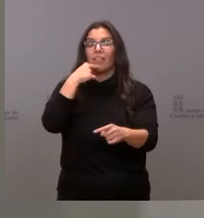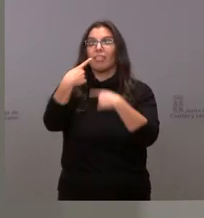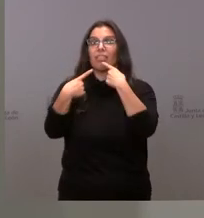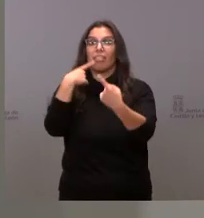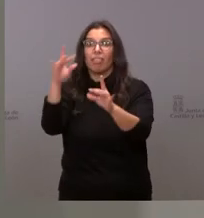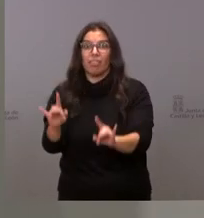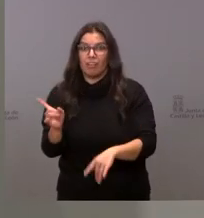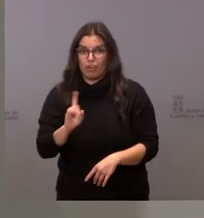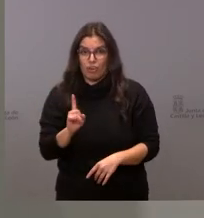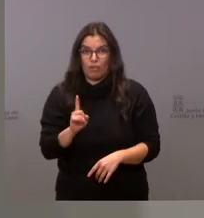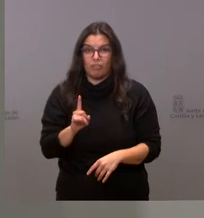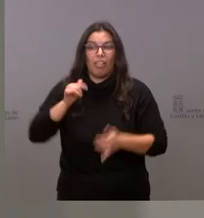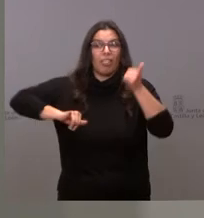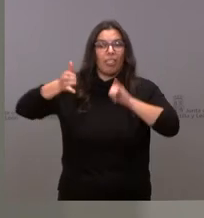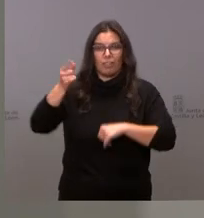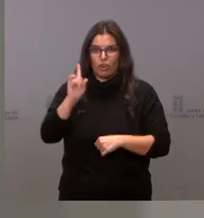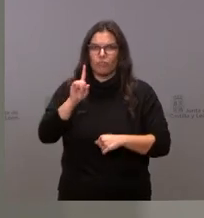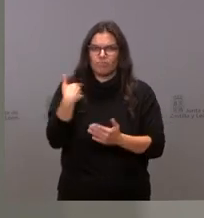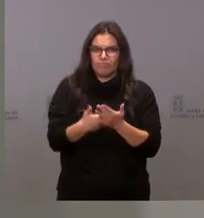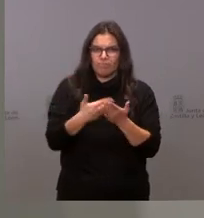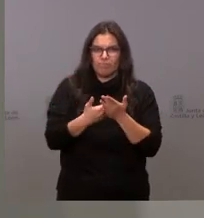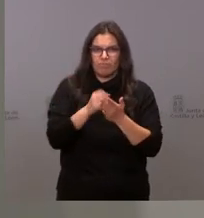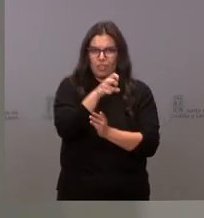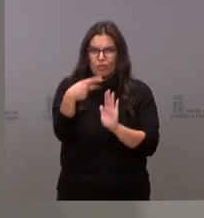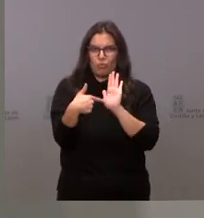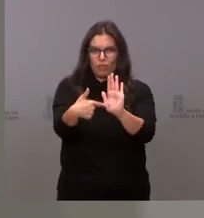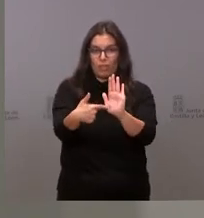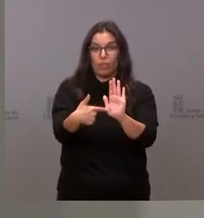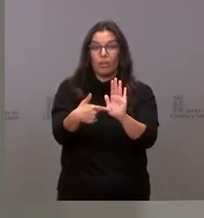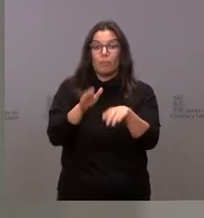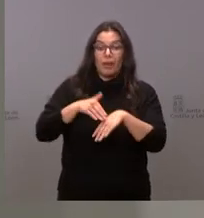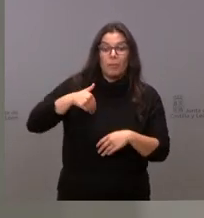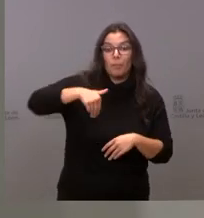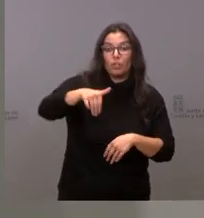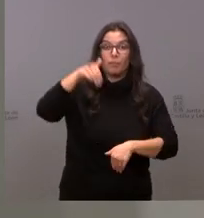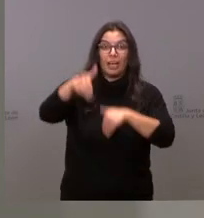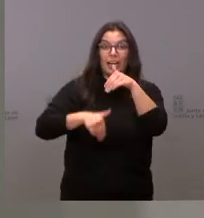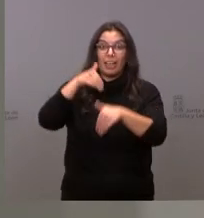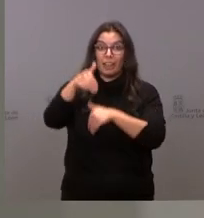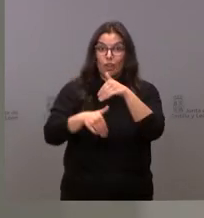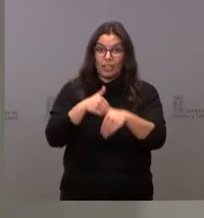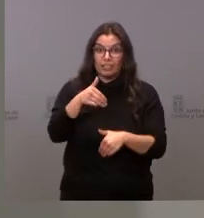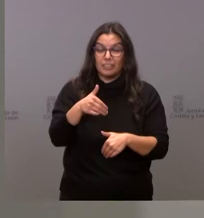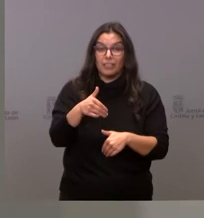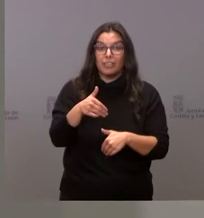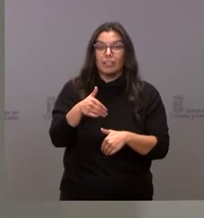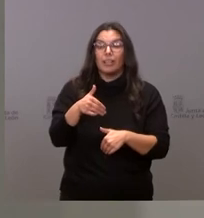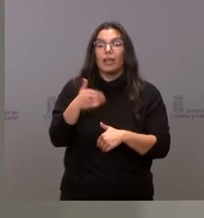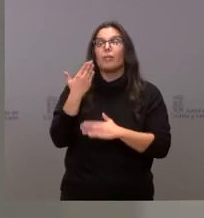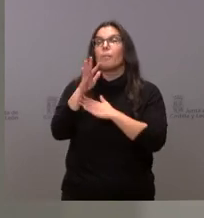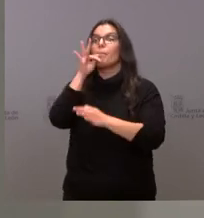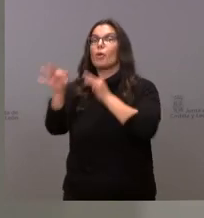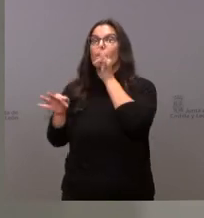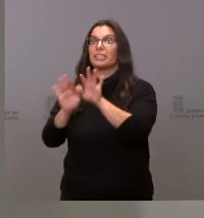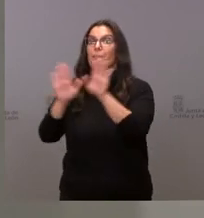con demagogia sino con resultados porque cuando uno entra a gobernar en las siguientes elecciones ya no solo presenta unas promesas